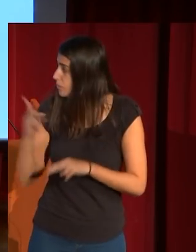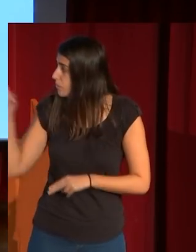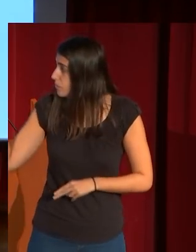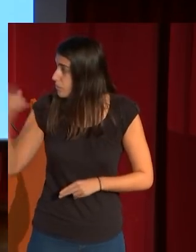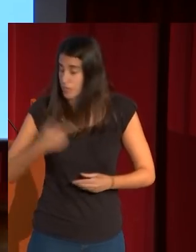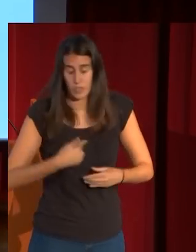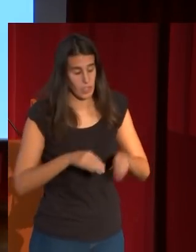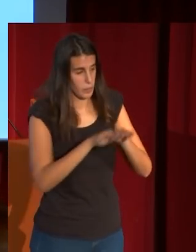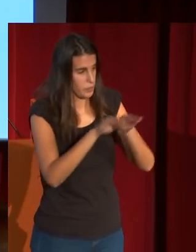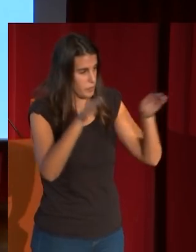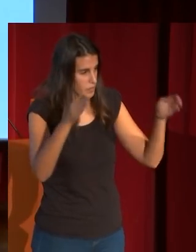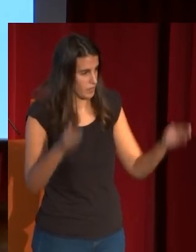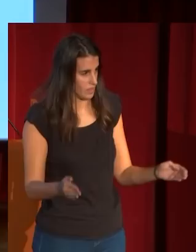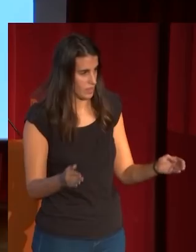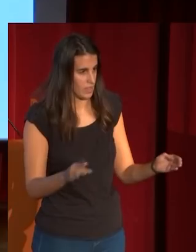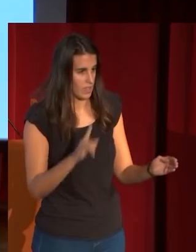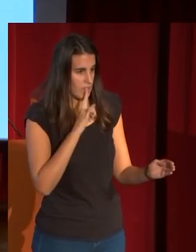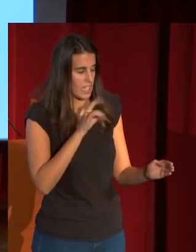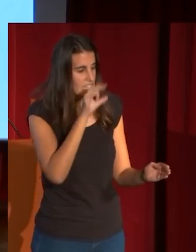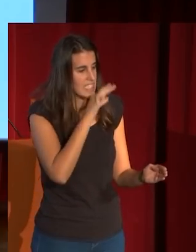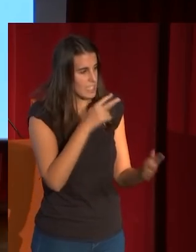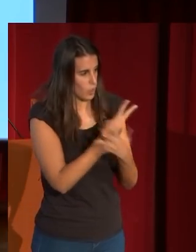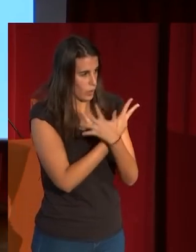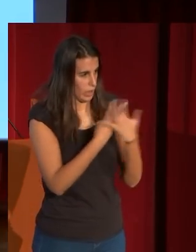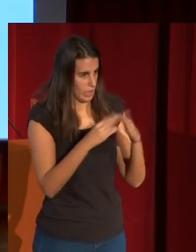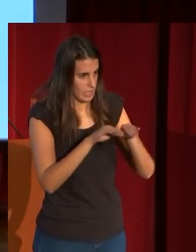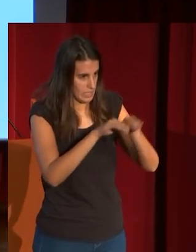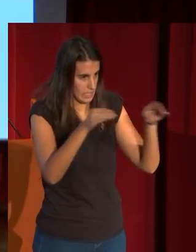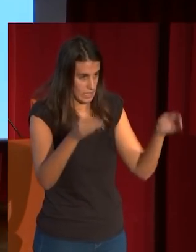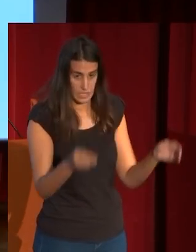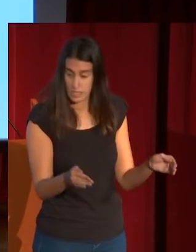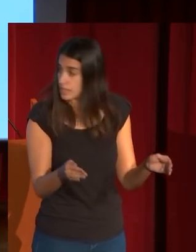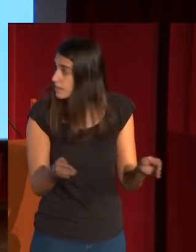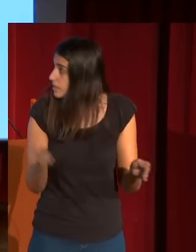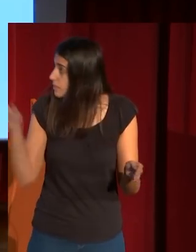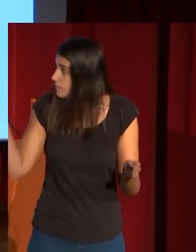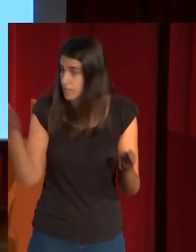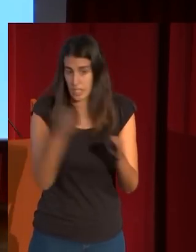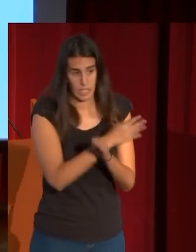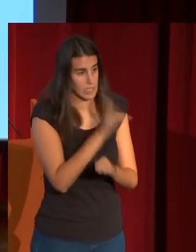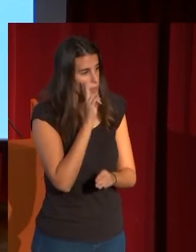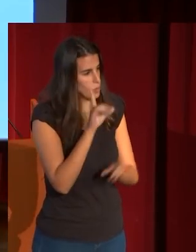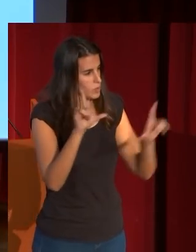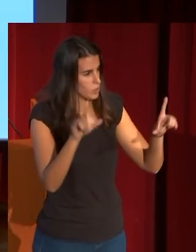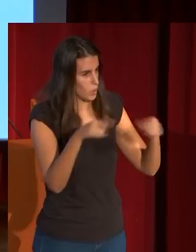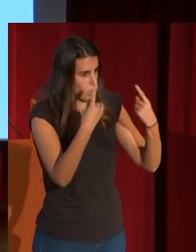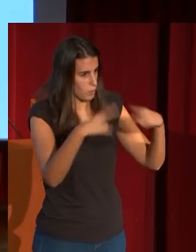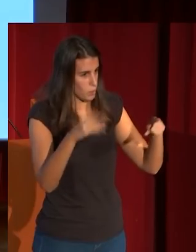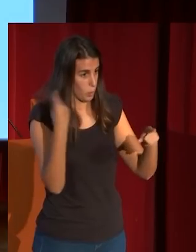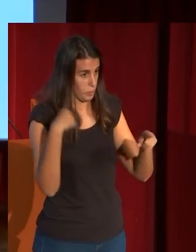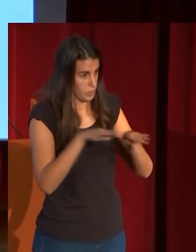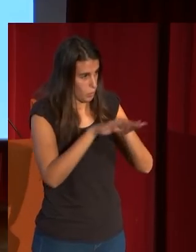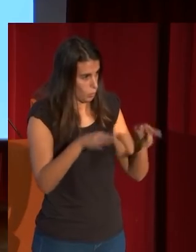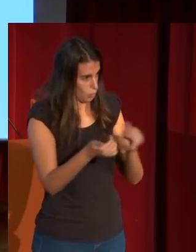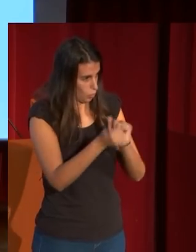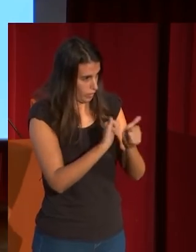de novia de principios del XVII florentino el esgabelo que hemos visto aparecer en el músico y que está aquí presente o